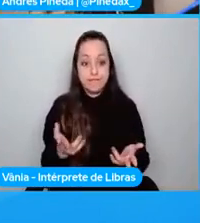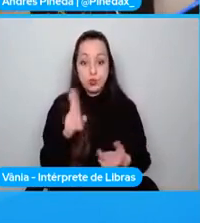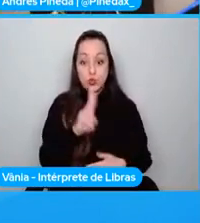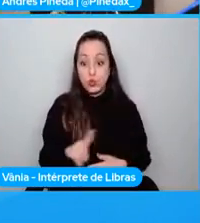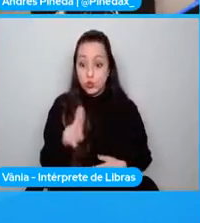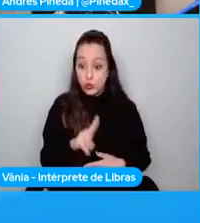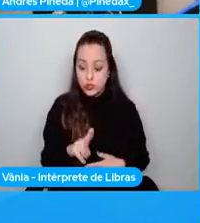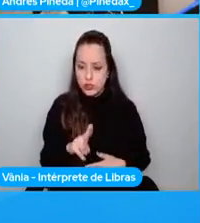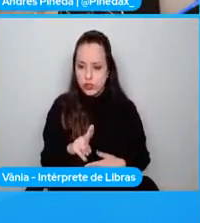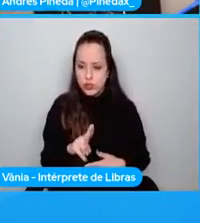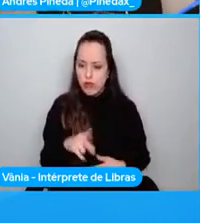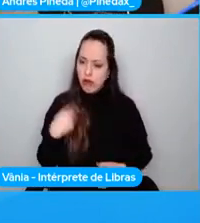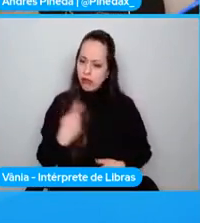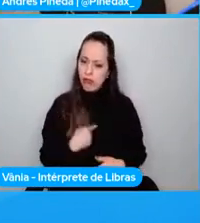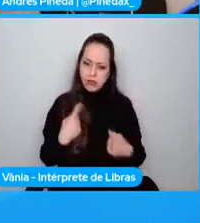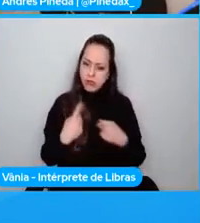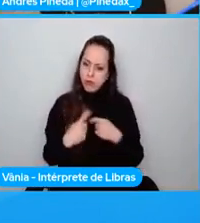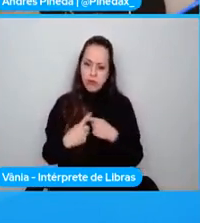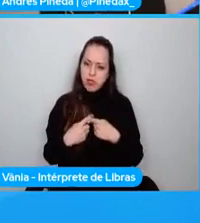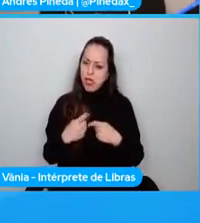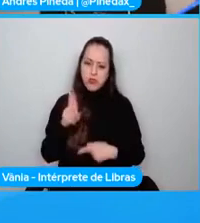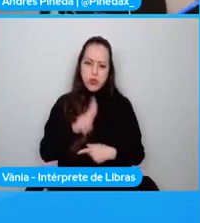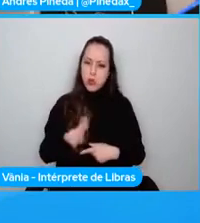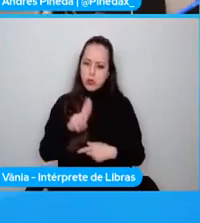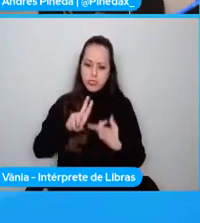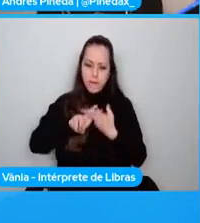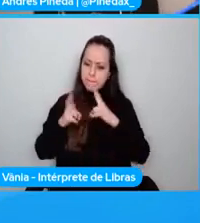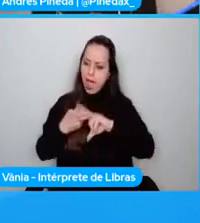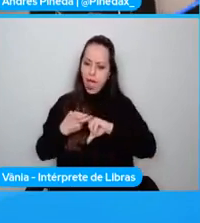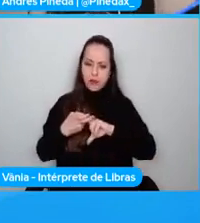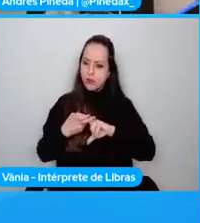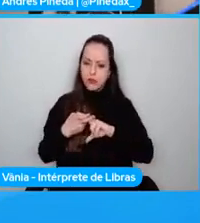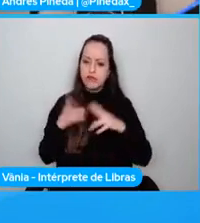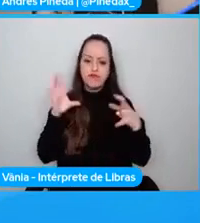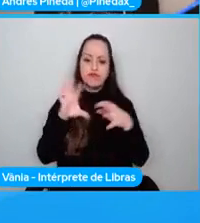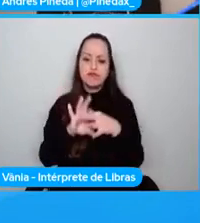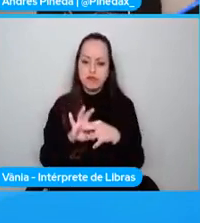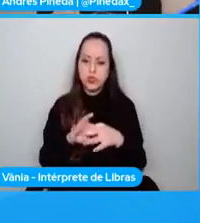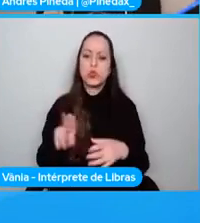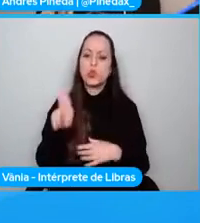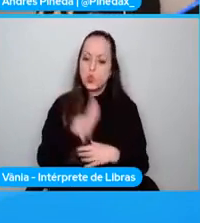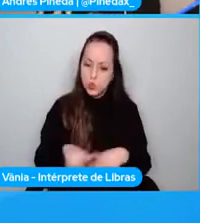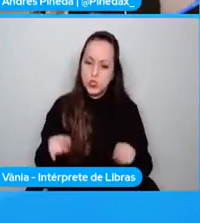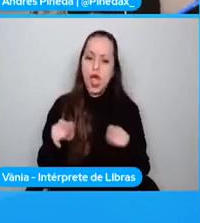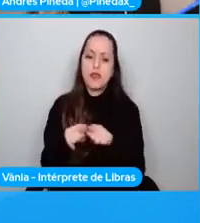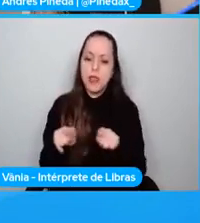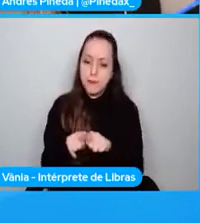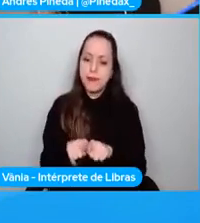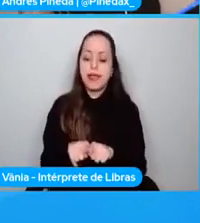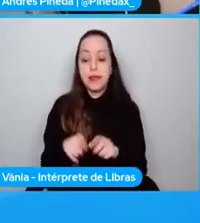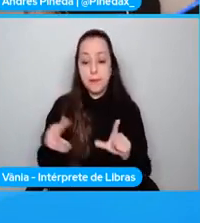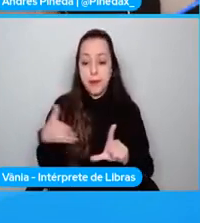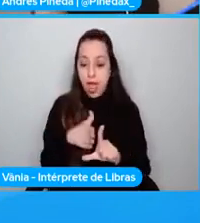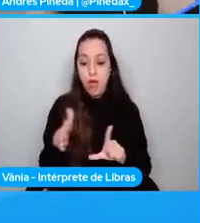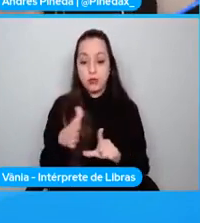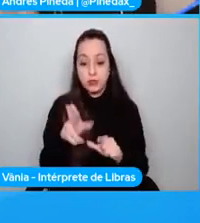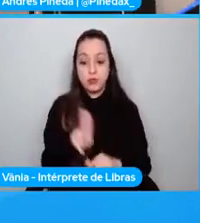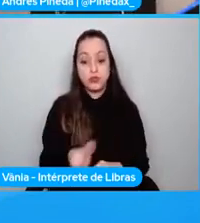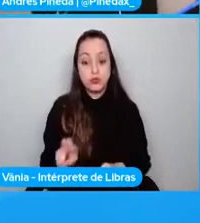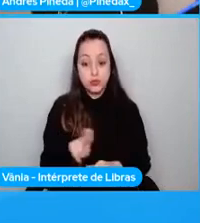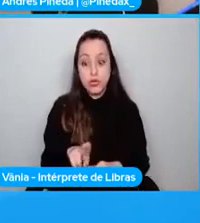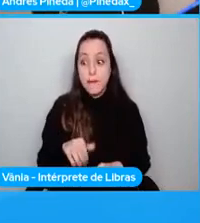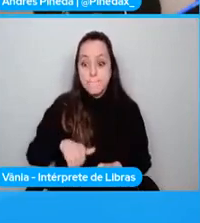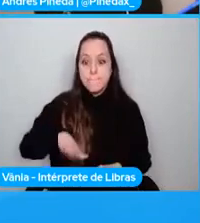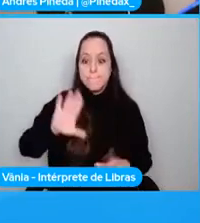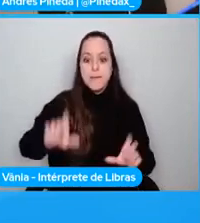nos falta a nosotros como comunidades de Python para poder llevar Python también al browser y poder sacarle el mayor